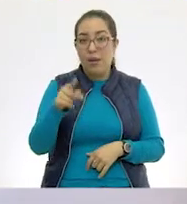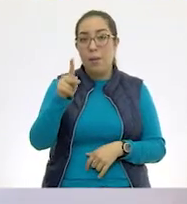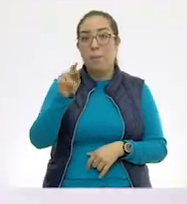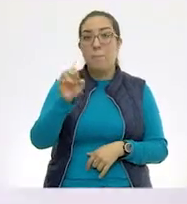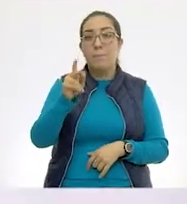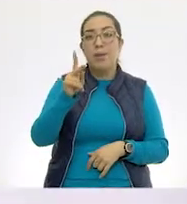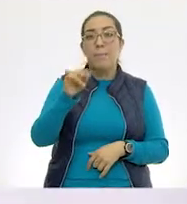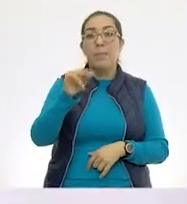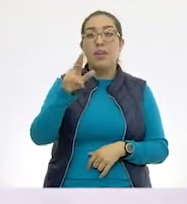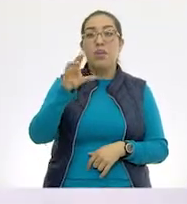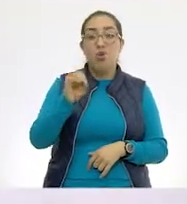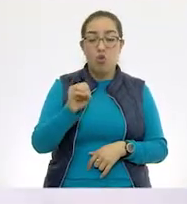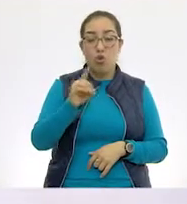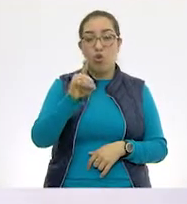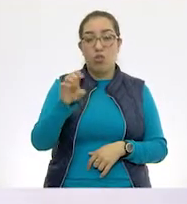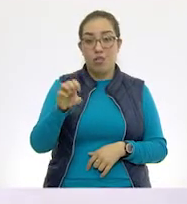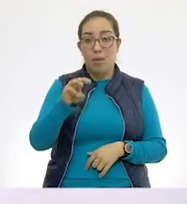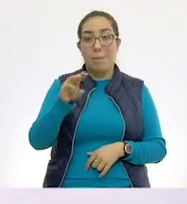¿Pepino de mar?